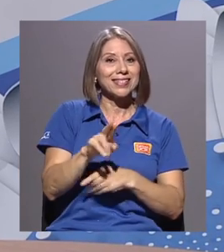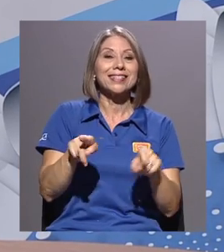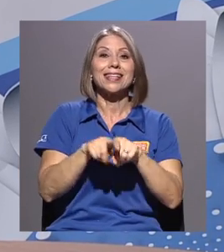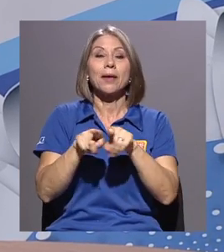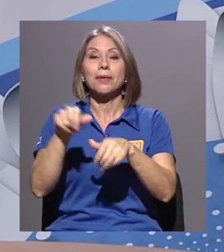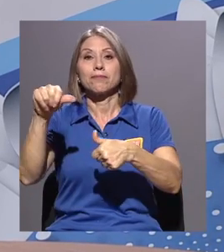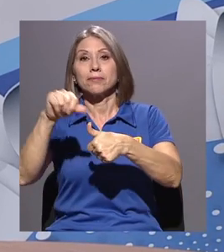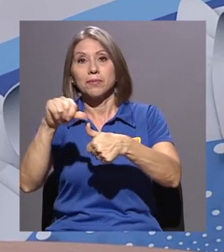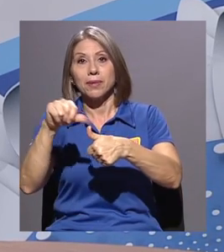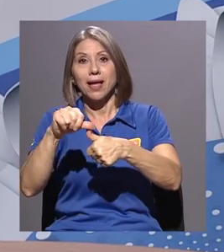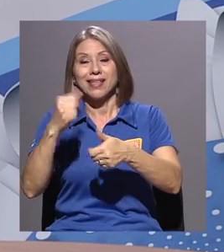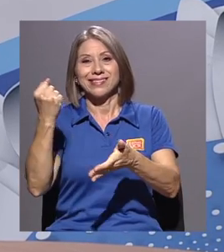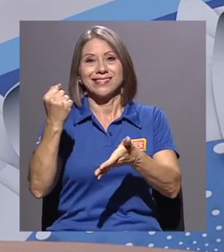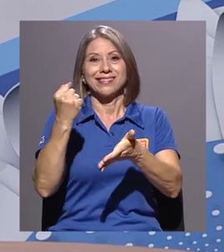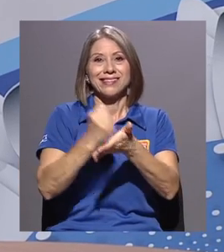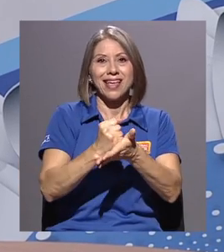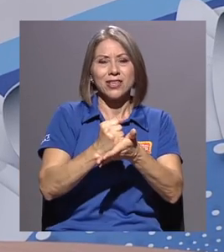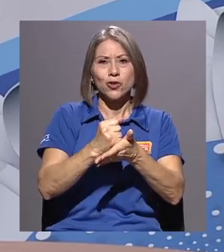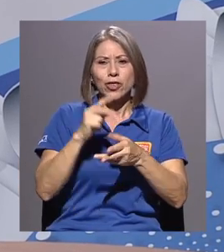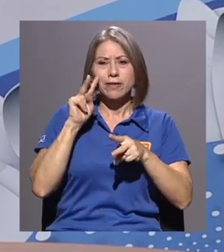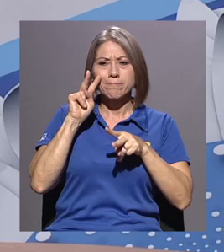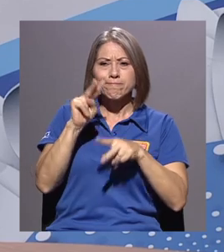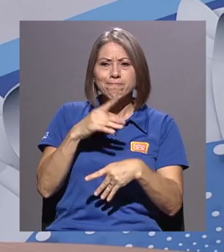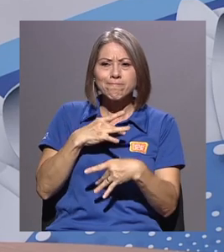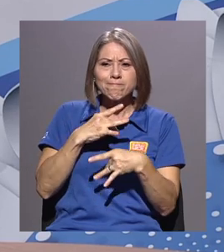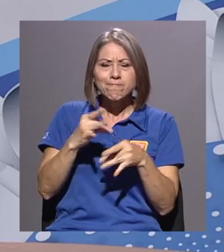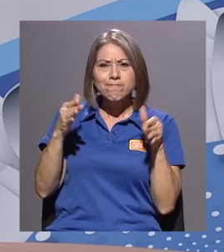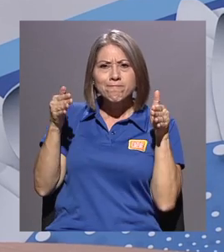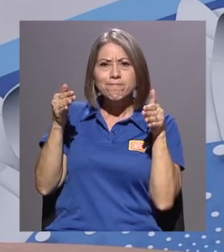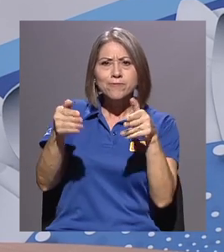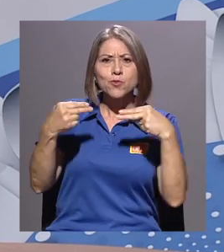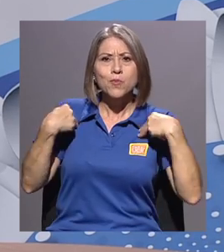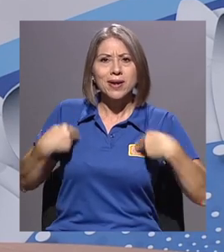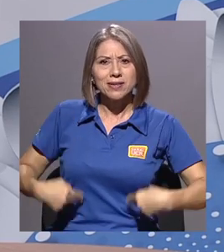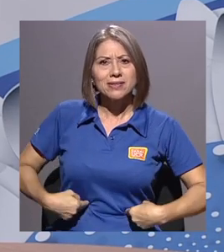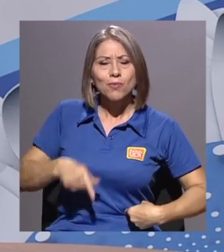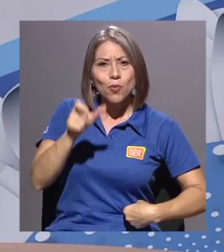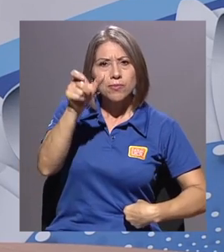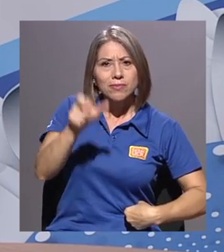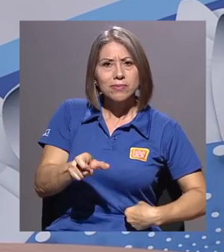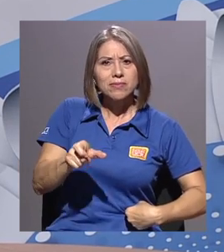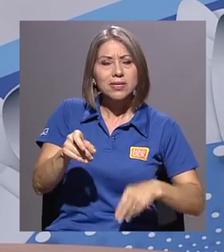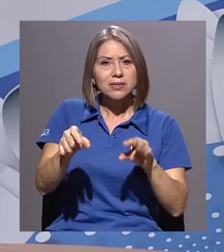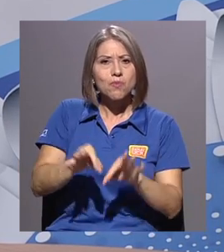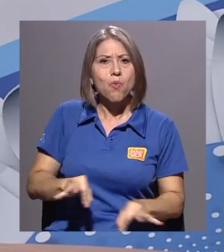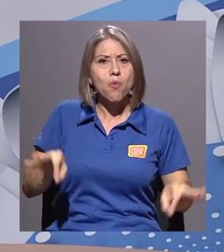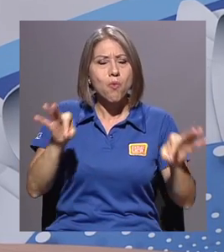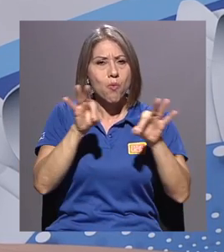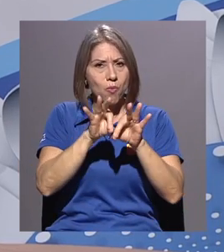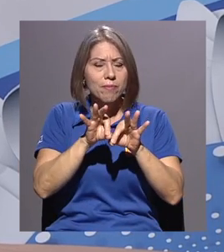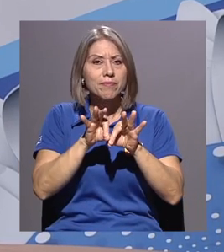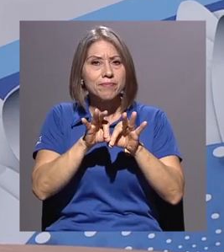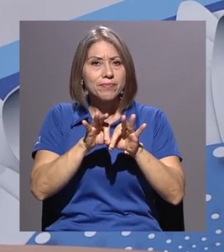y también regionales tienen el sello del humanismo. Este sello es trascendental. ¿Por qué? Porque